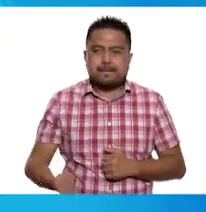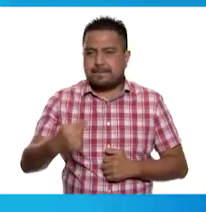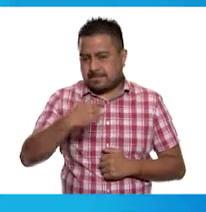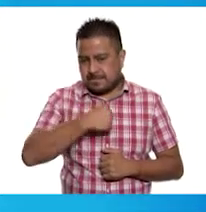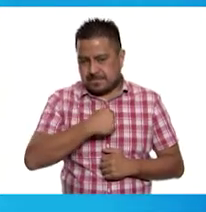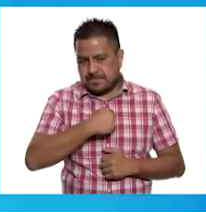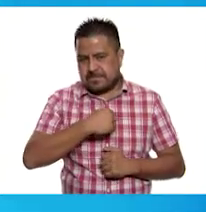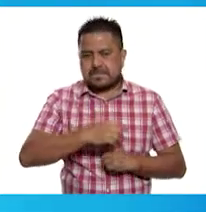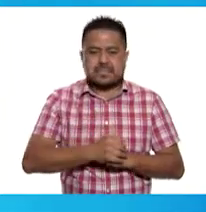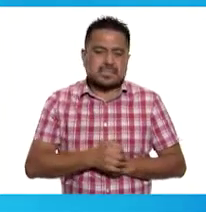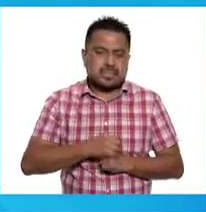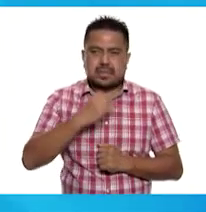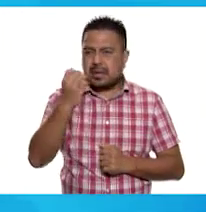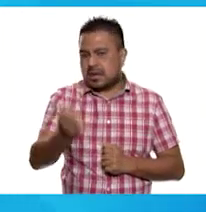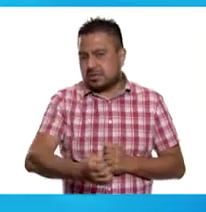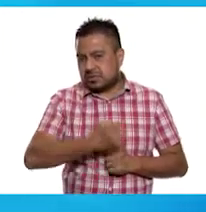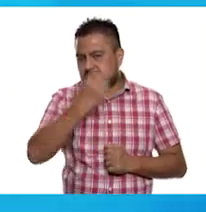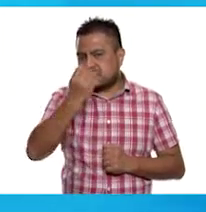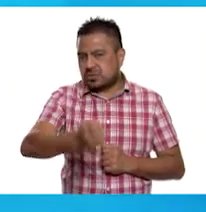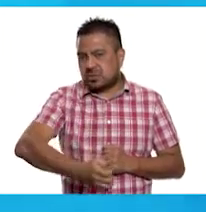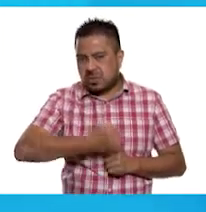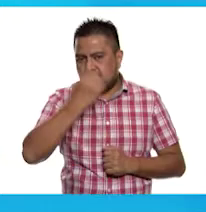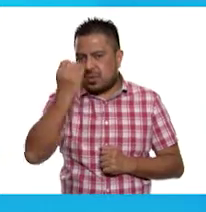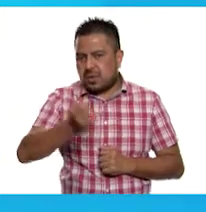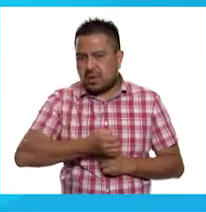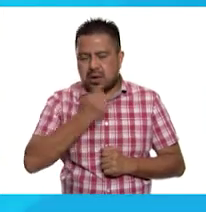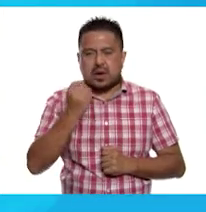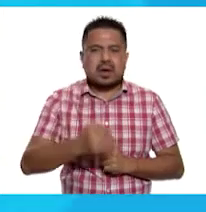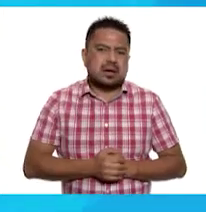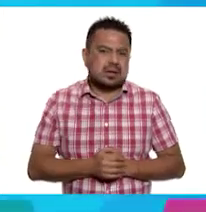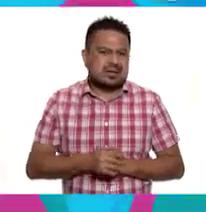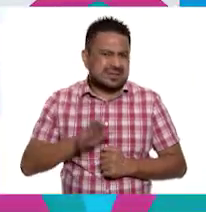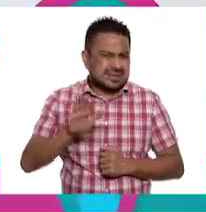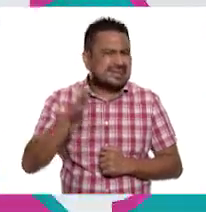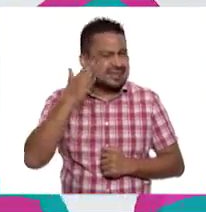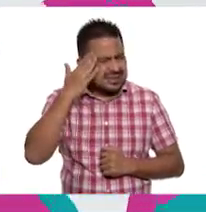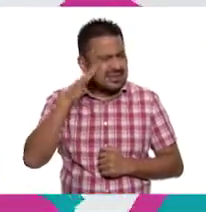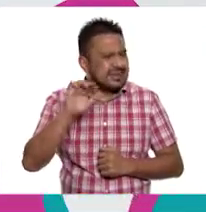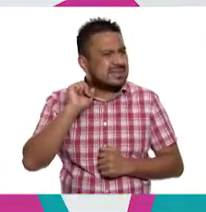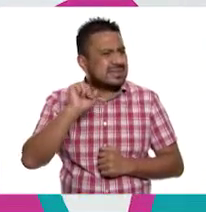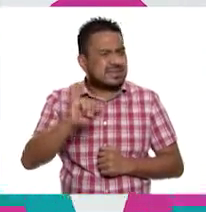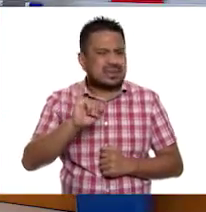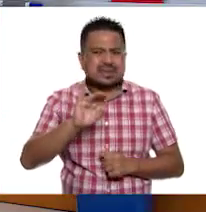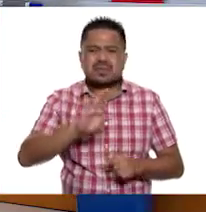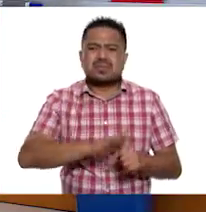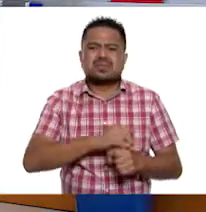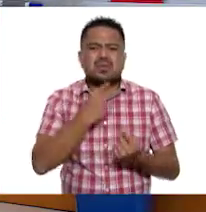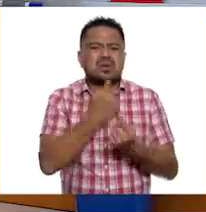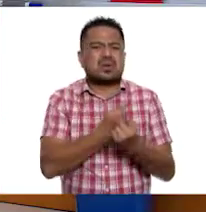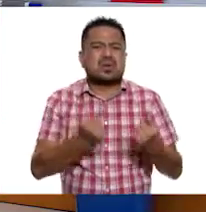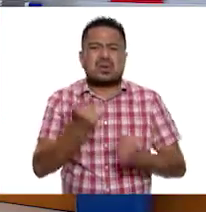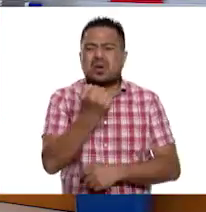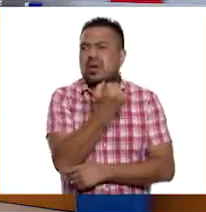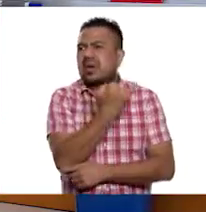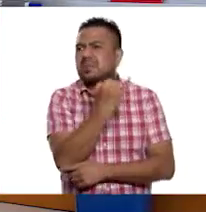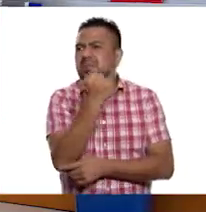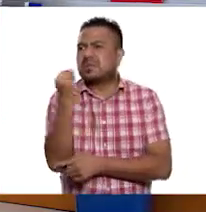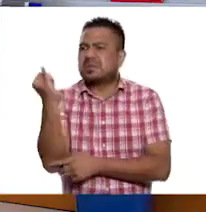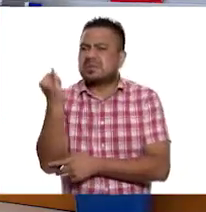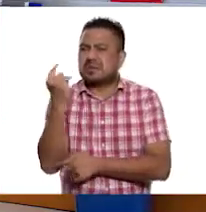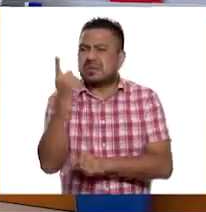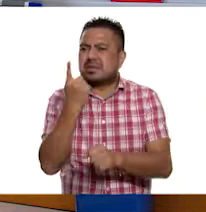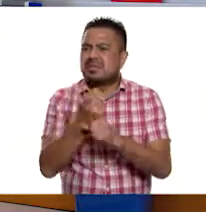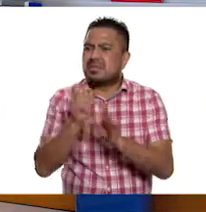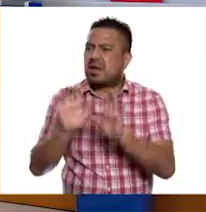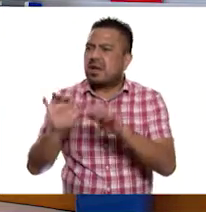escuela. Pero, ¿sabes qué? Sí, porque son niños de preescolar que pasaron a